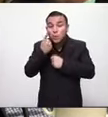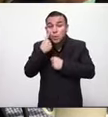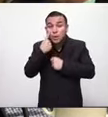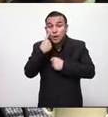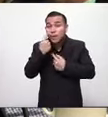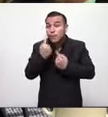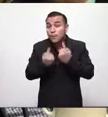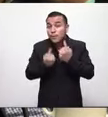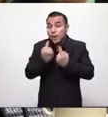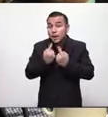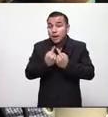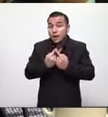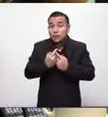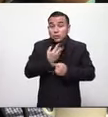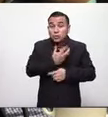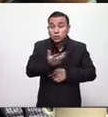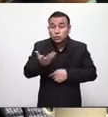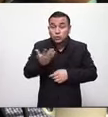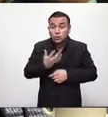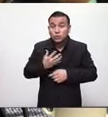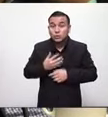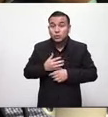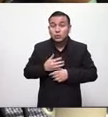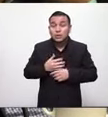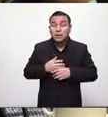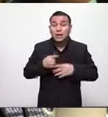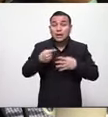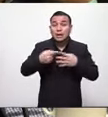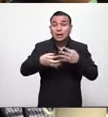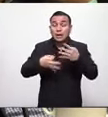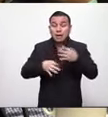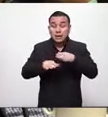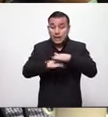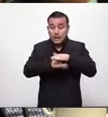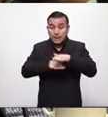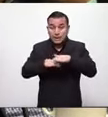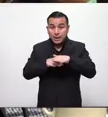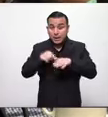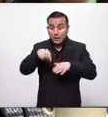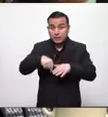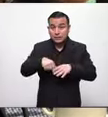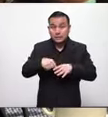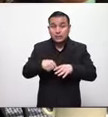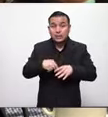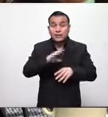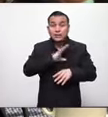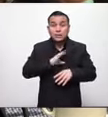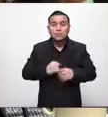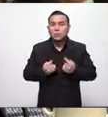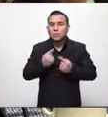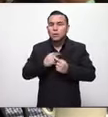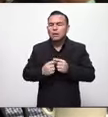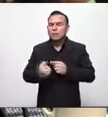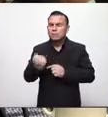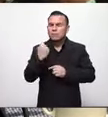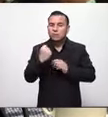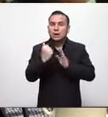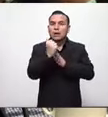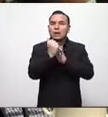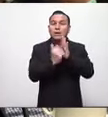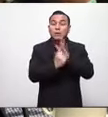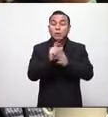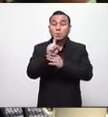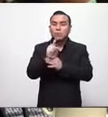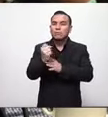el bien jurídico más preciado que tiene nuestra constitución la vida de las